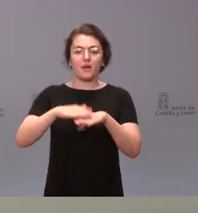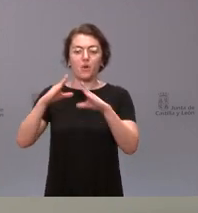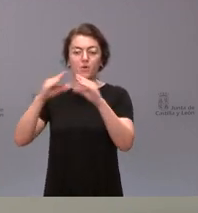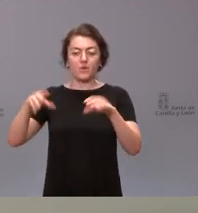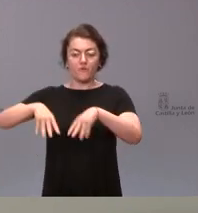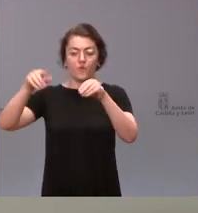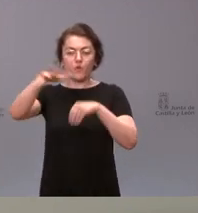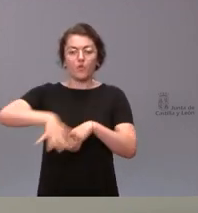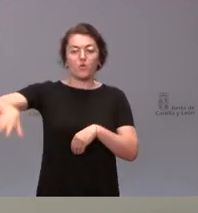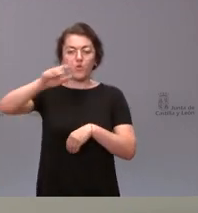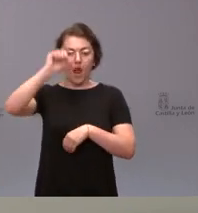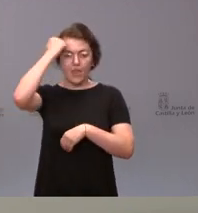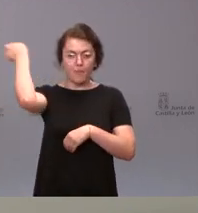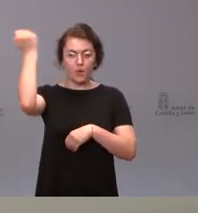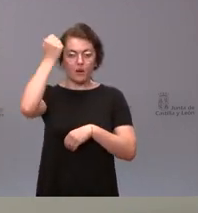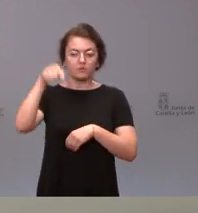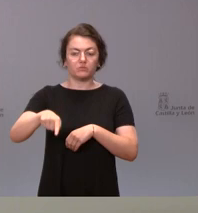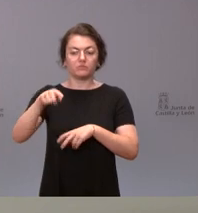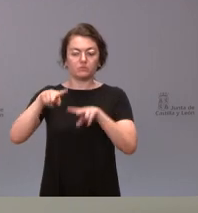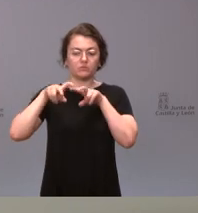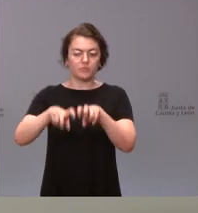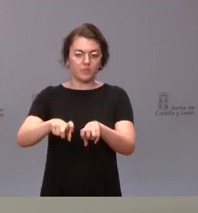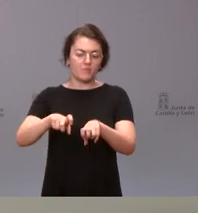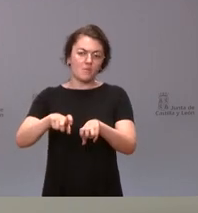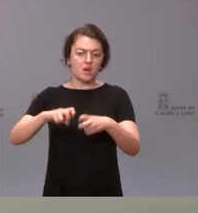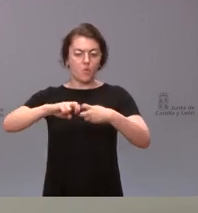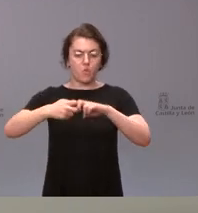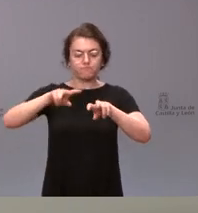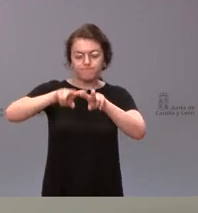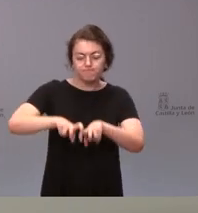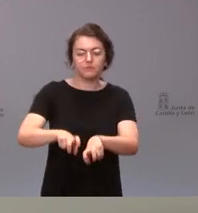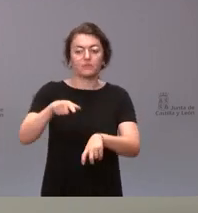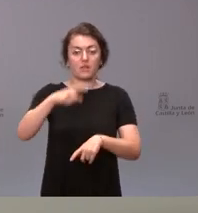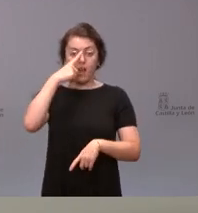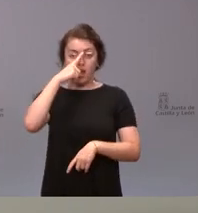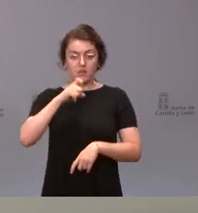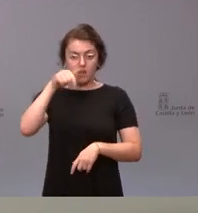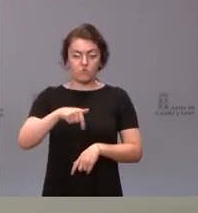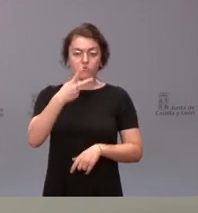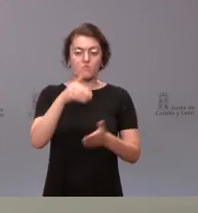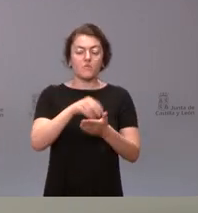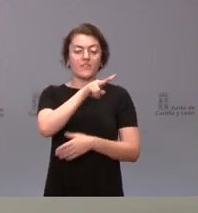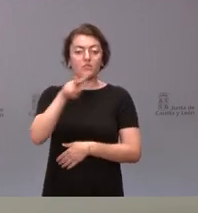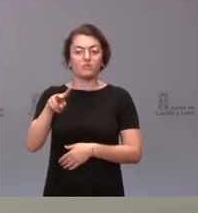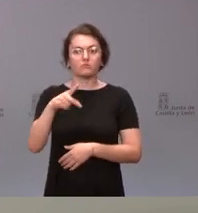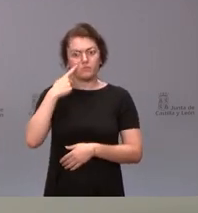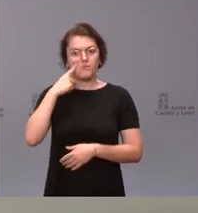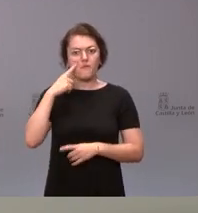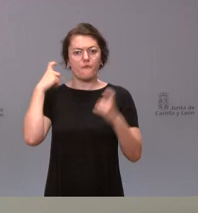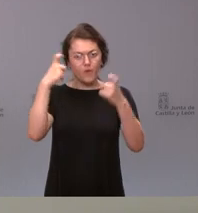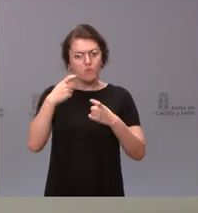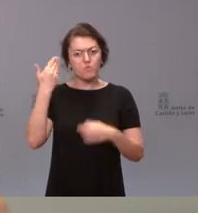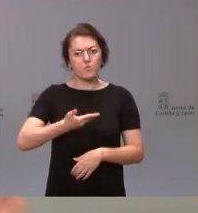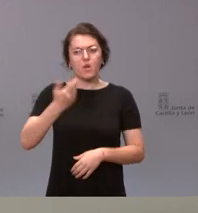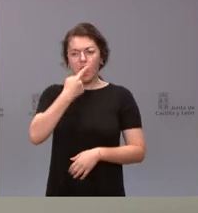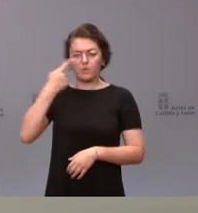en la Sierra de Atapuerca en este año 2022. Es un esfuerzo ciertamente relevante. El año pasado fueron